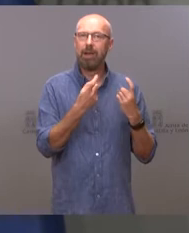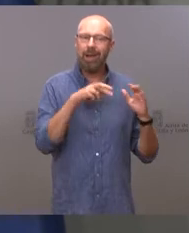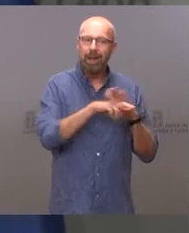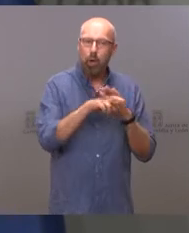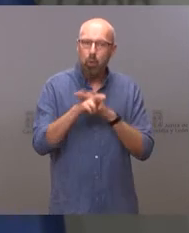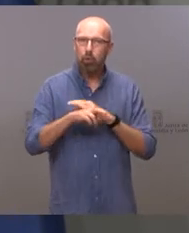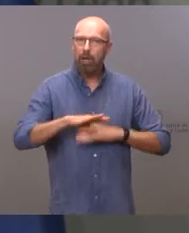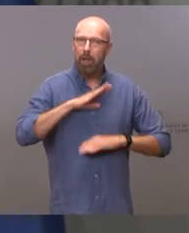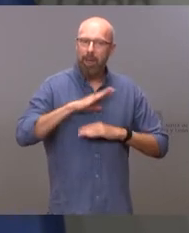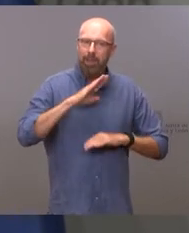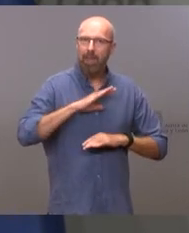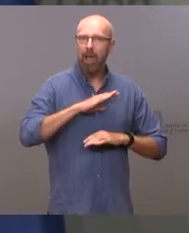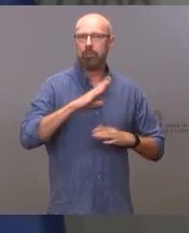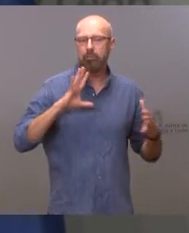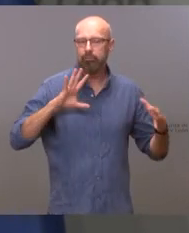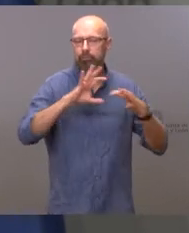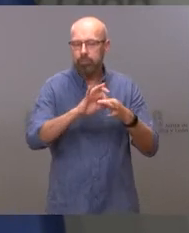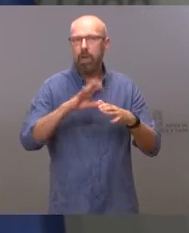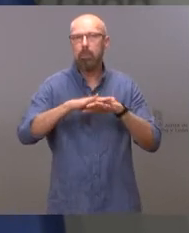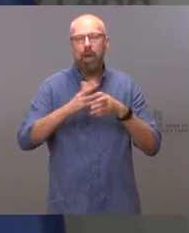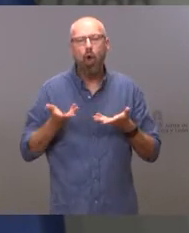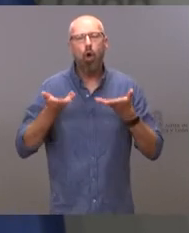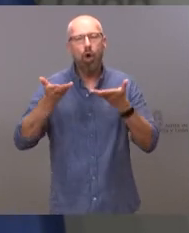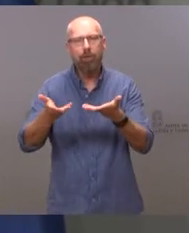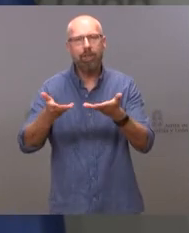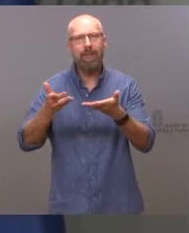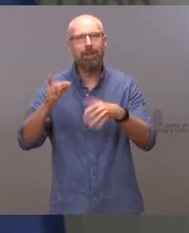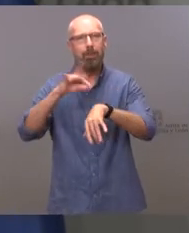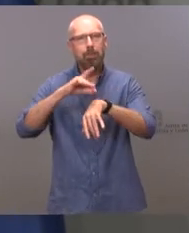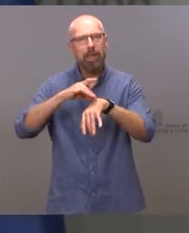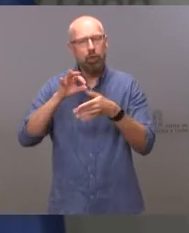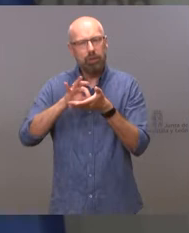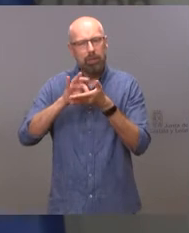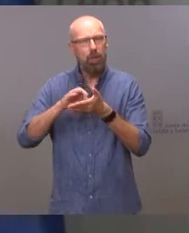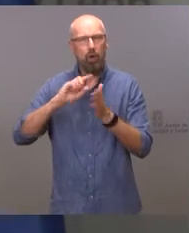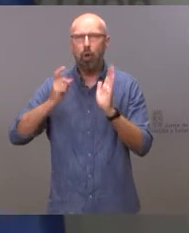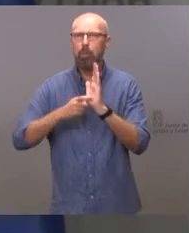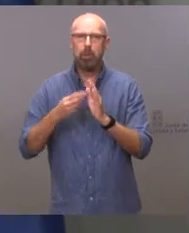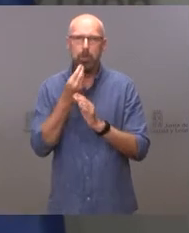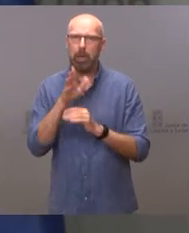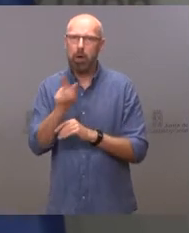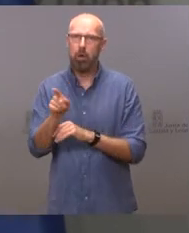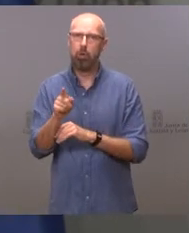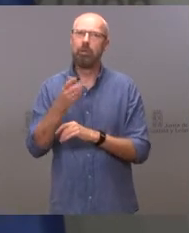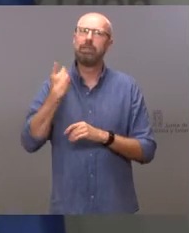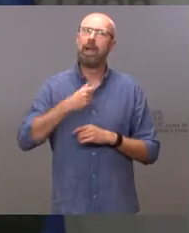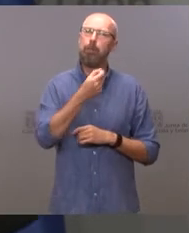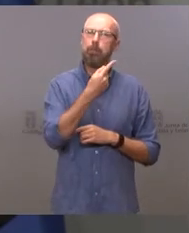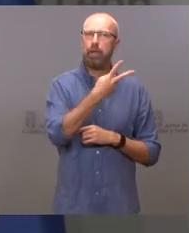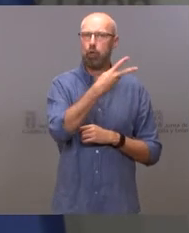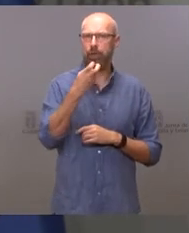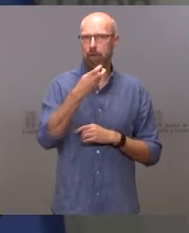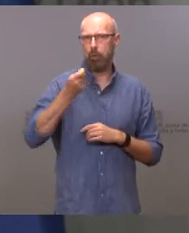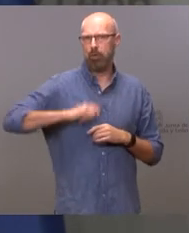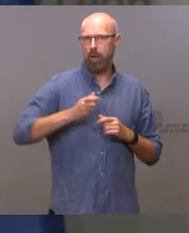la mejor asistencia sanitaria posible. Insisto que es un plan que va a contar con más de 1.200 profesionales más, con